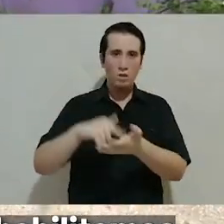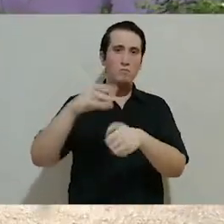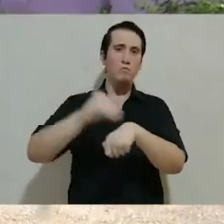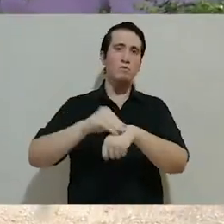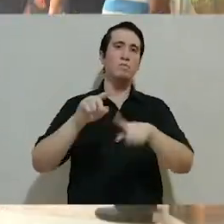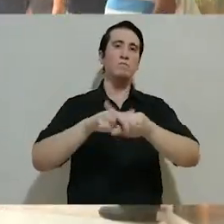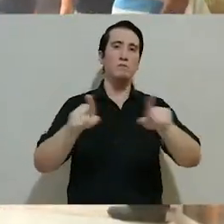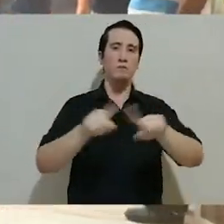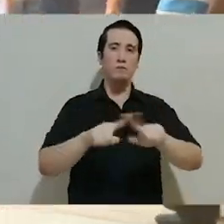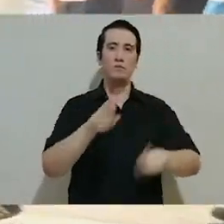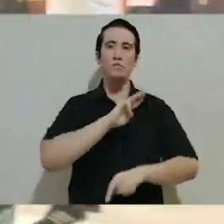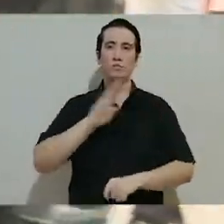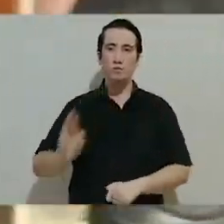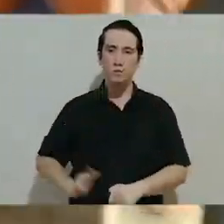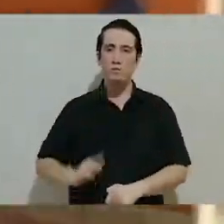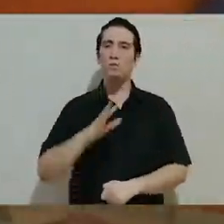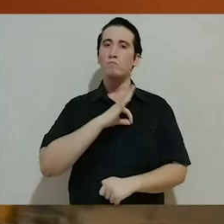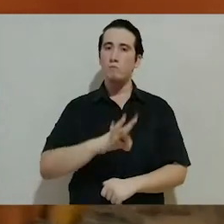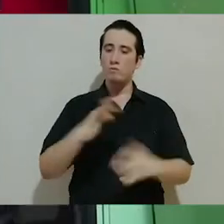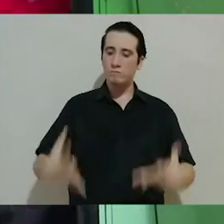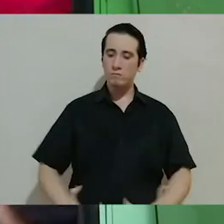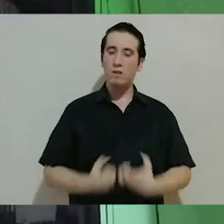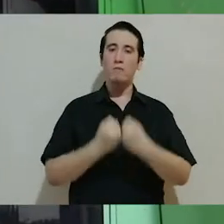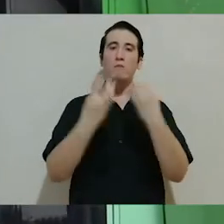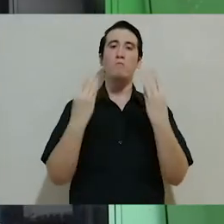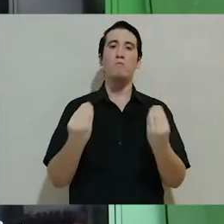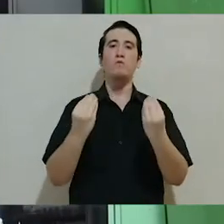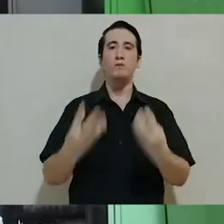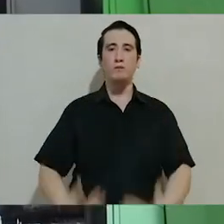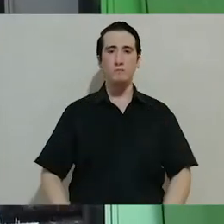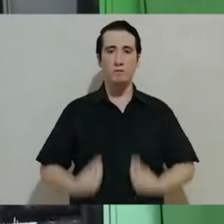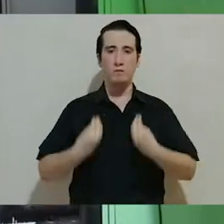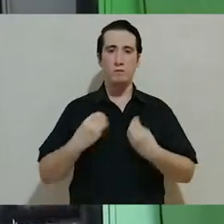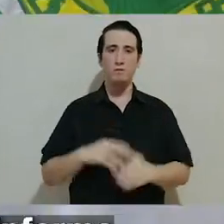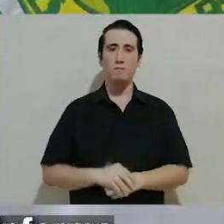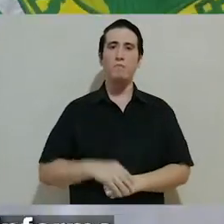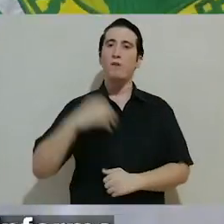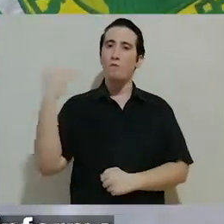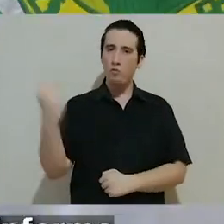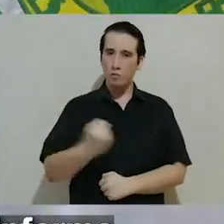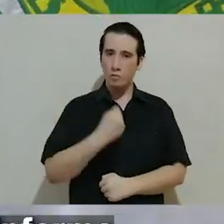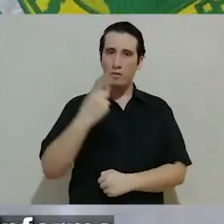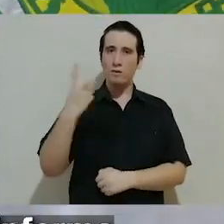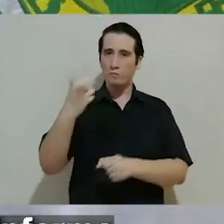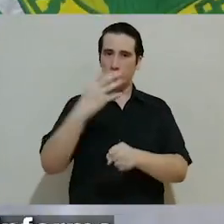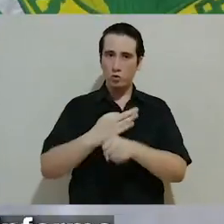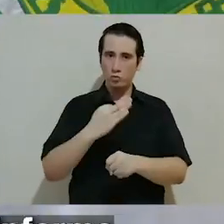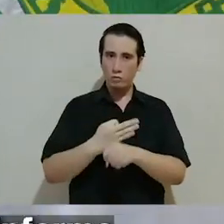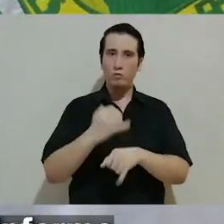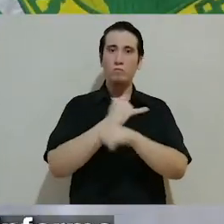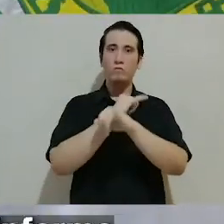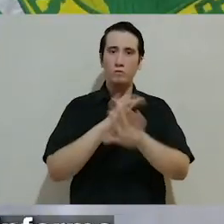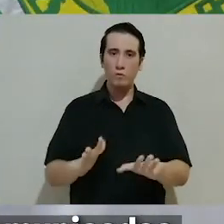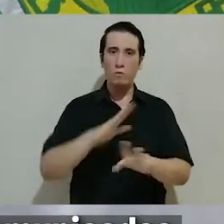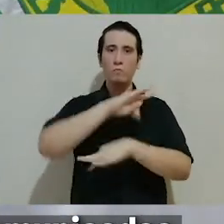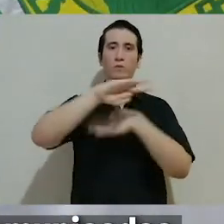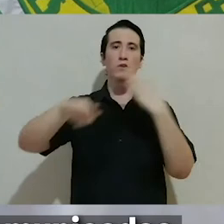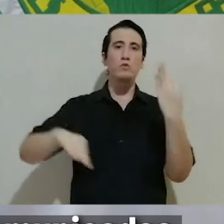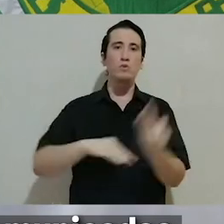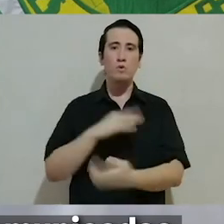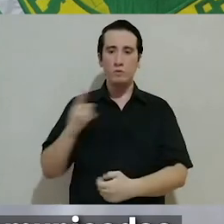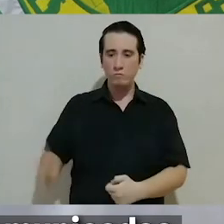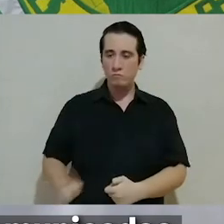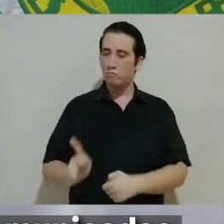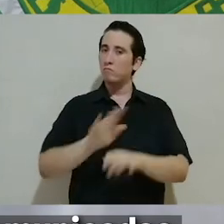habilitamos en distintos municipios, se han podido salvar muchas vidas. Afortunadamente, en estos momentos les informo que